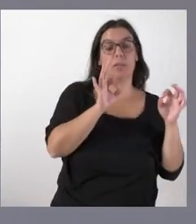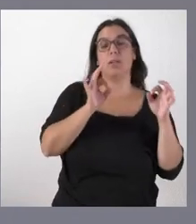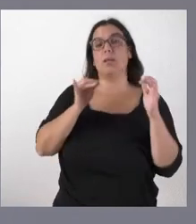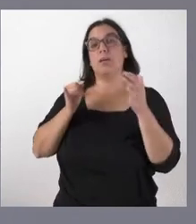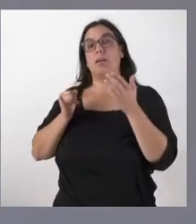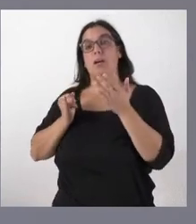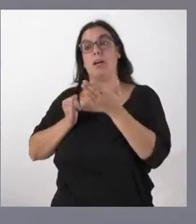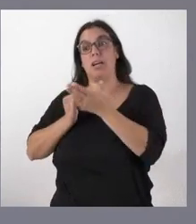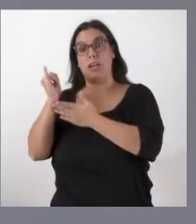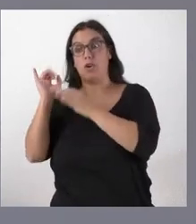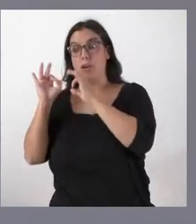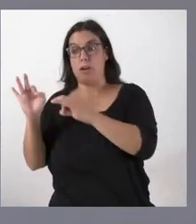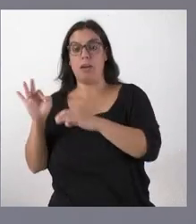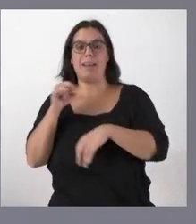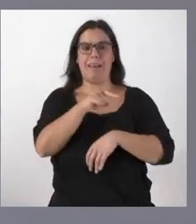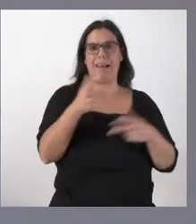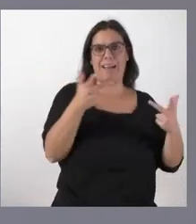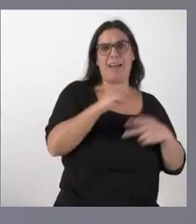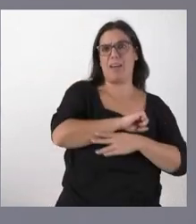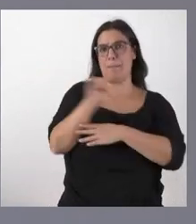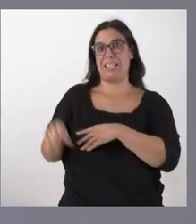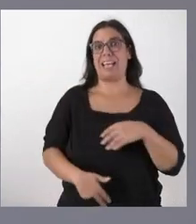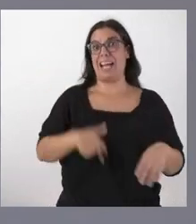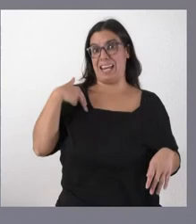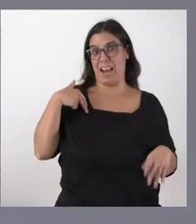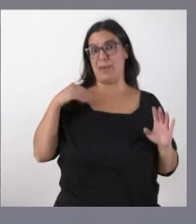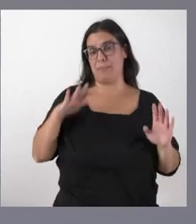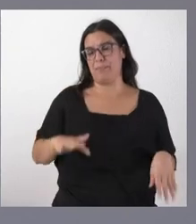agrícola por así definirla o agraria